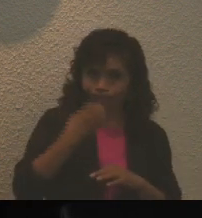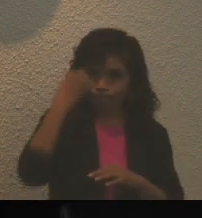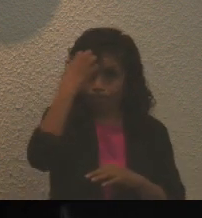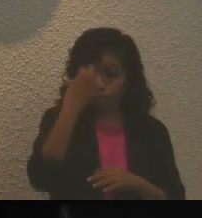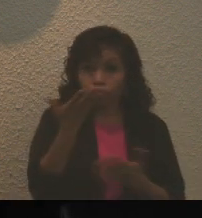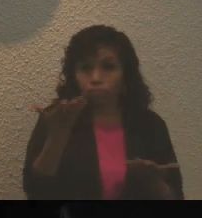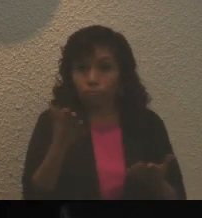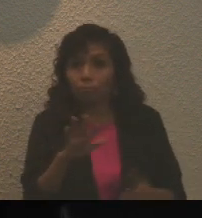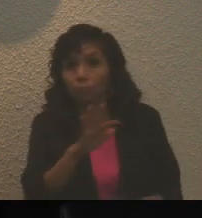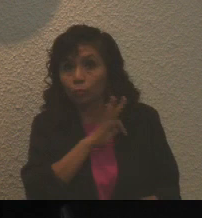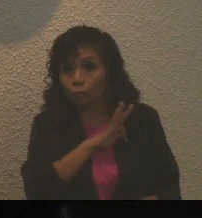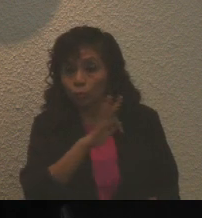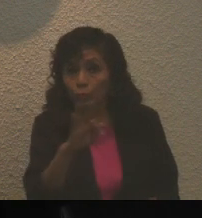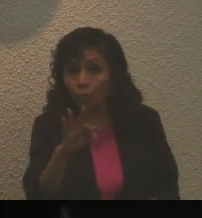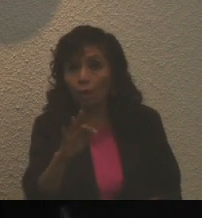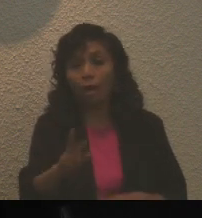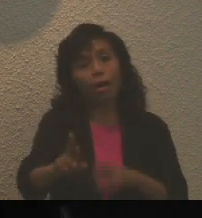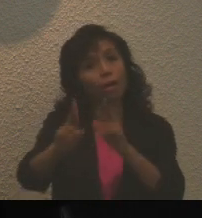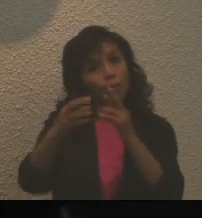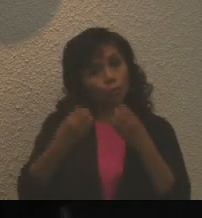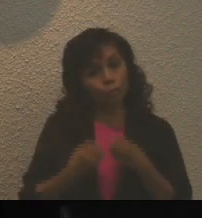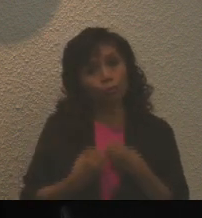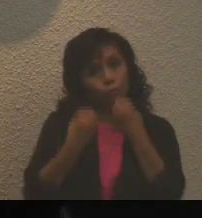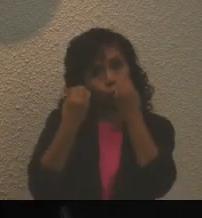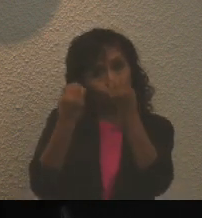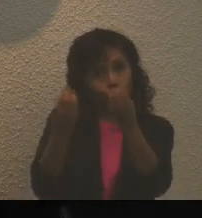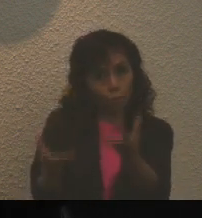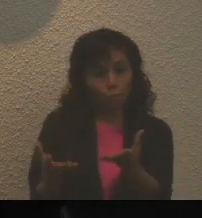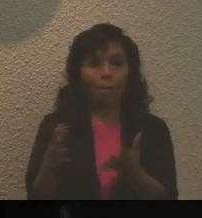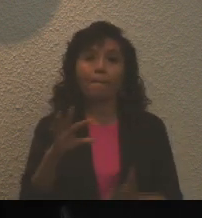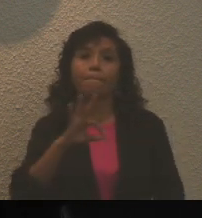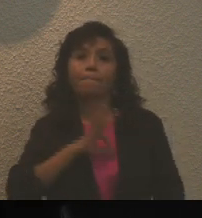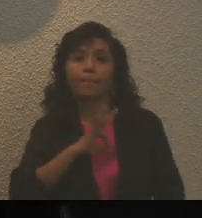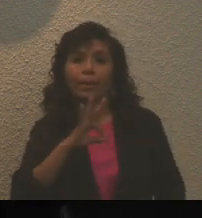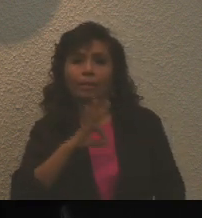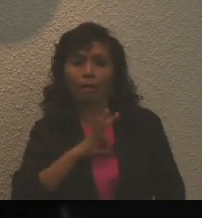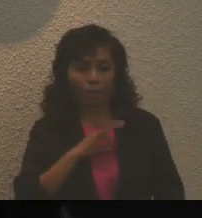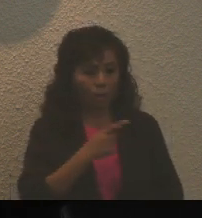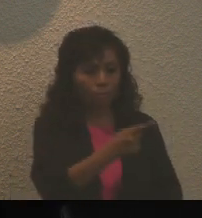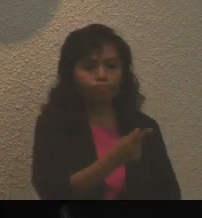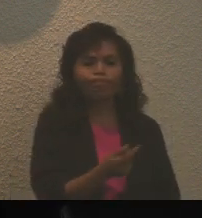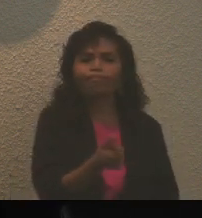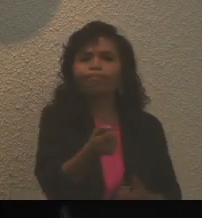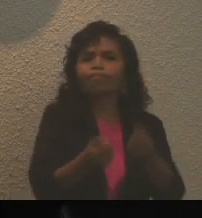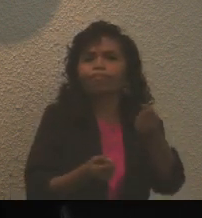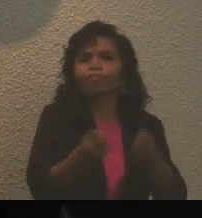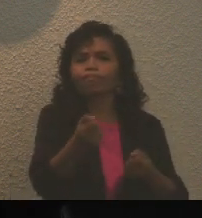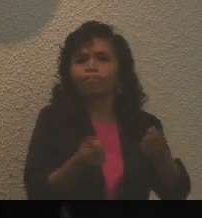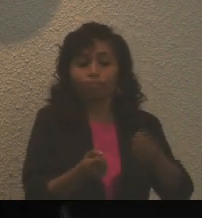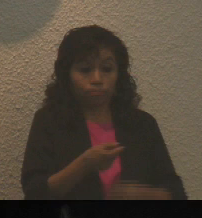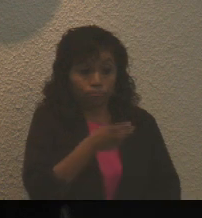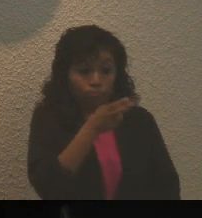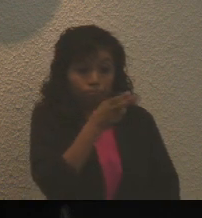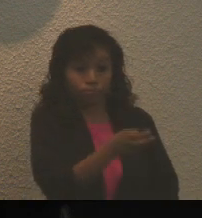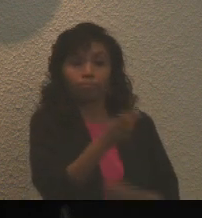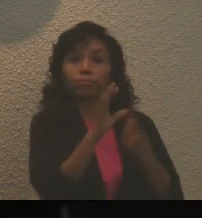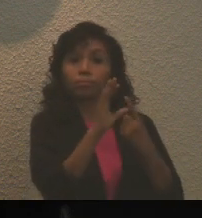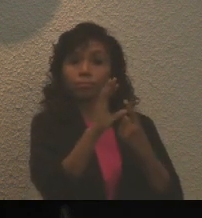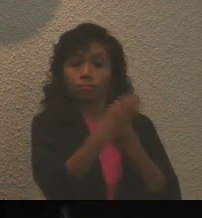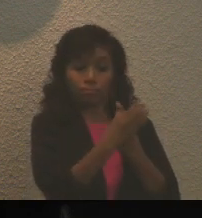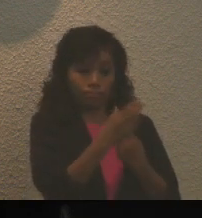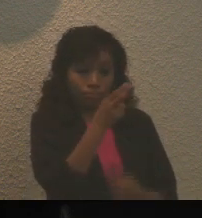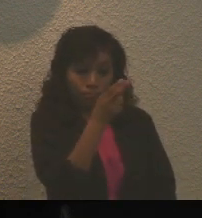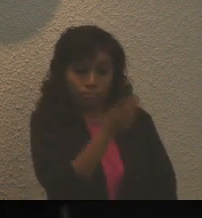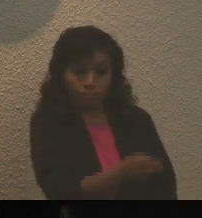puedan ser merecedoras del reconocimiento se regulará conforme al reglamento de la Comisión Dictaminadora,